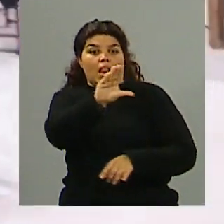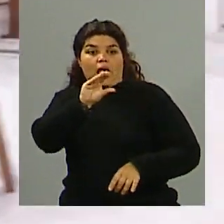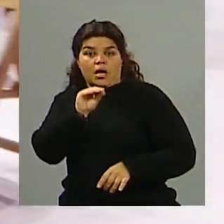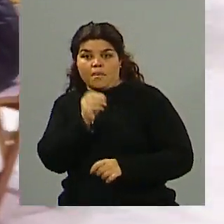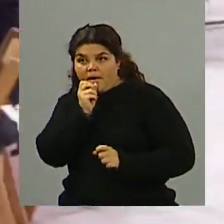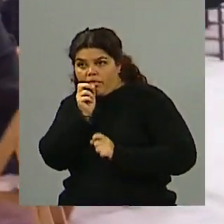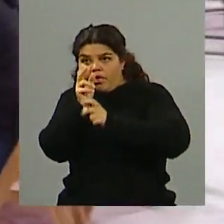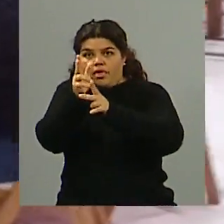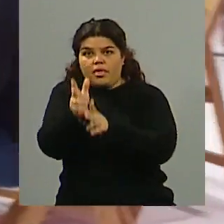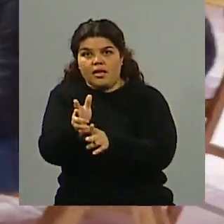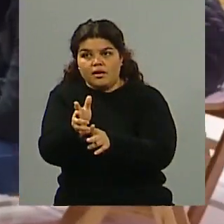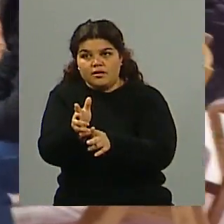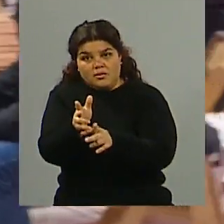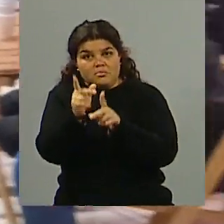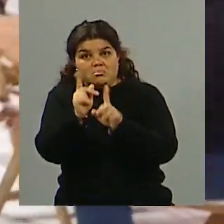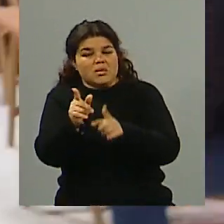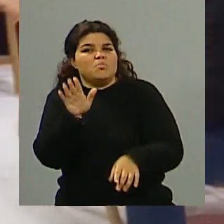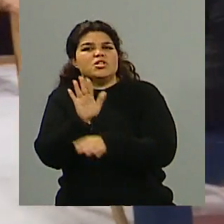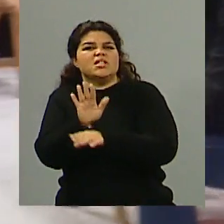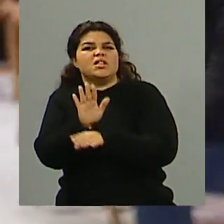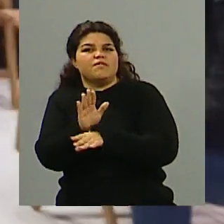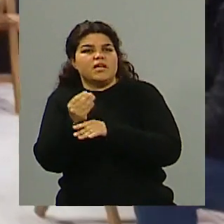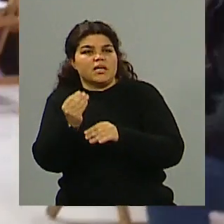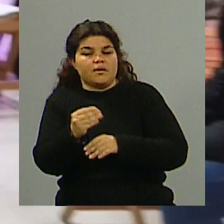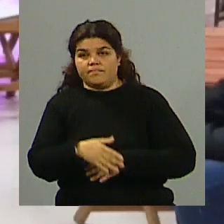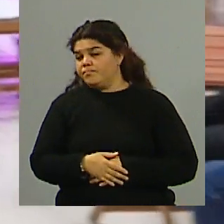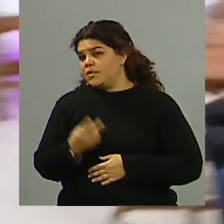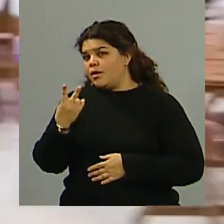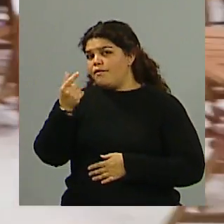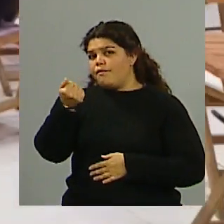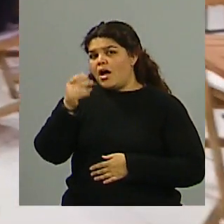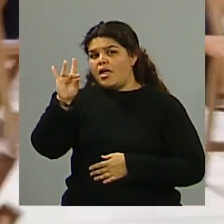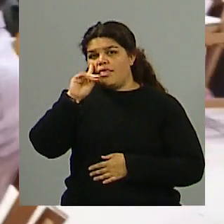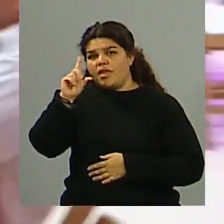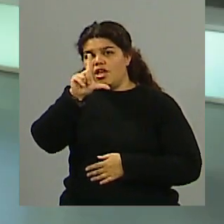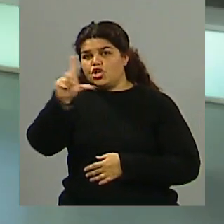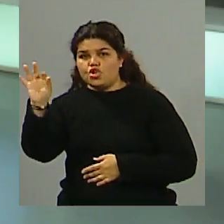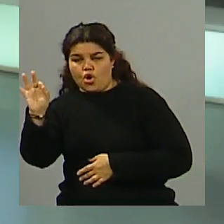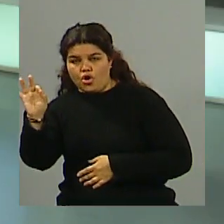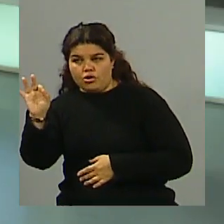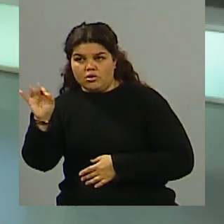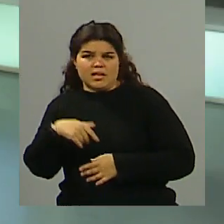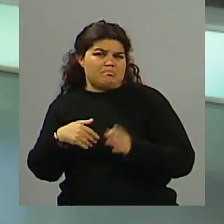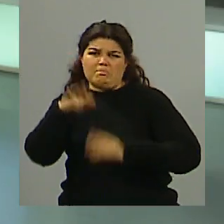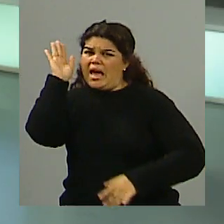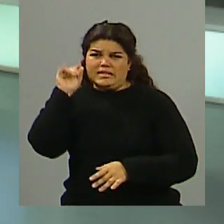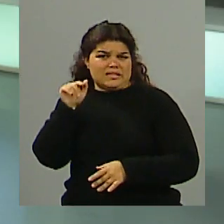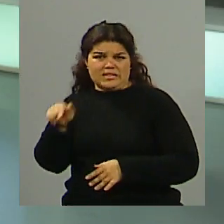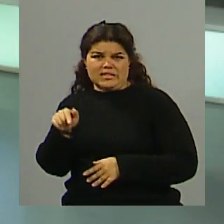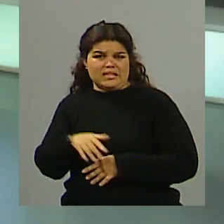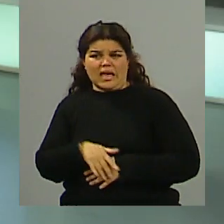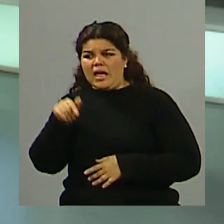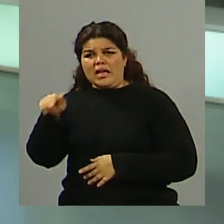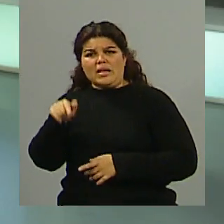que con esa palabra uno puede creer que... Mario Vadillo, del Partido Verde, fue quien más atacó y